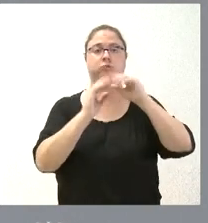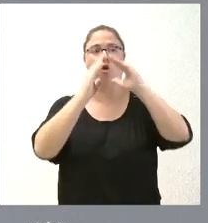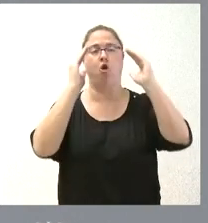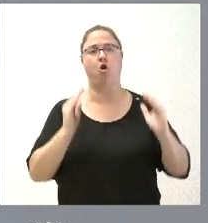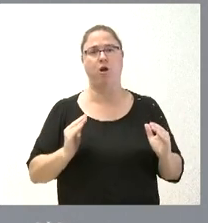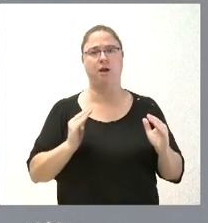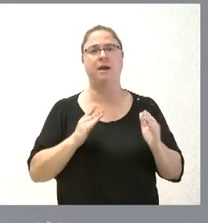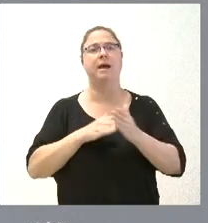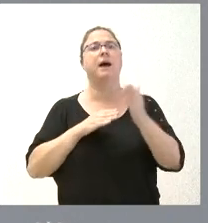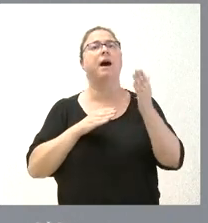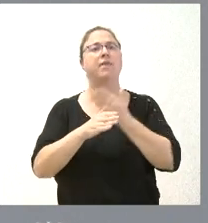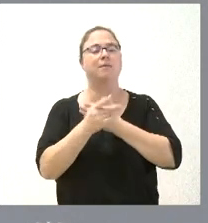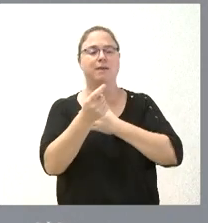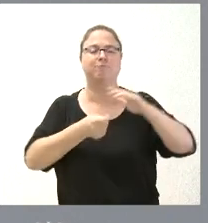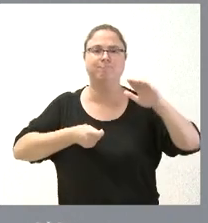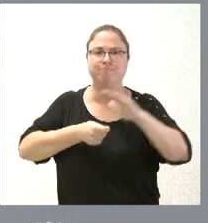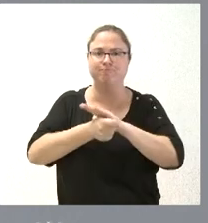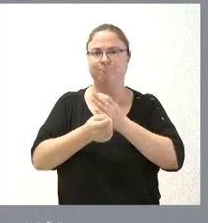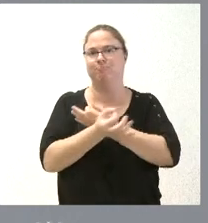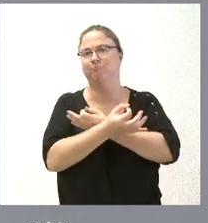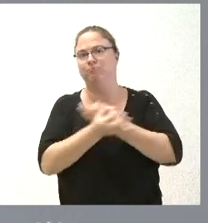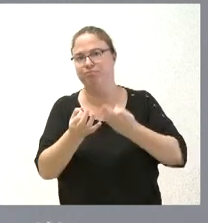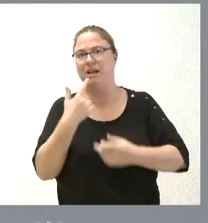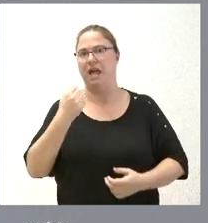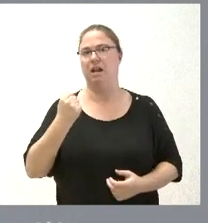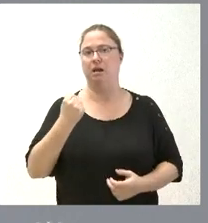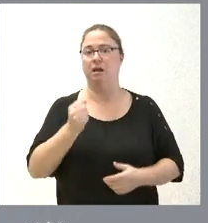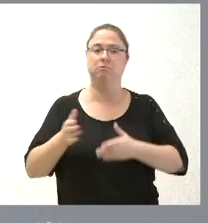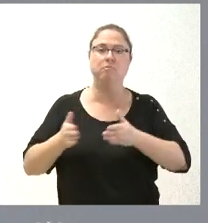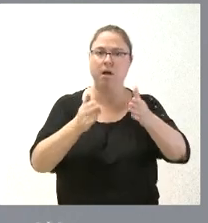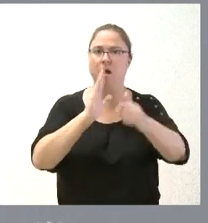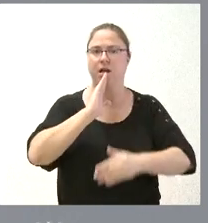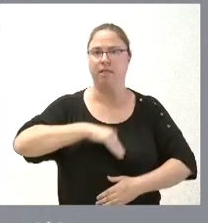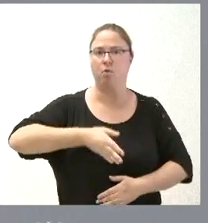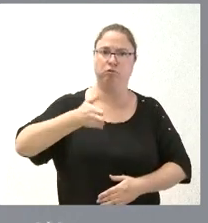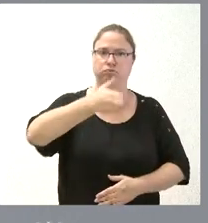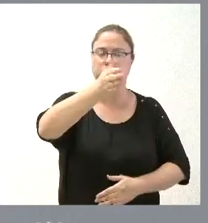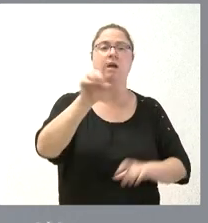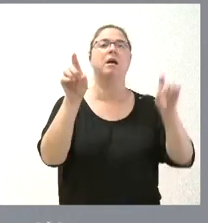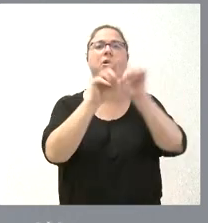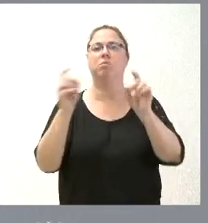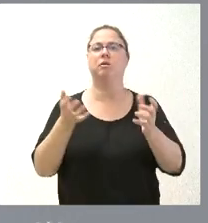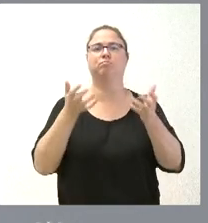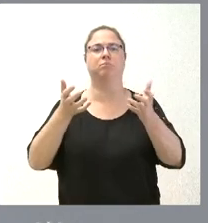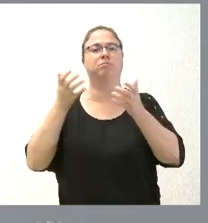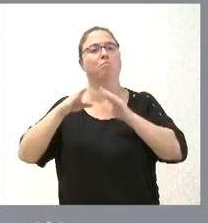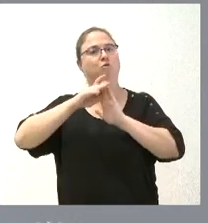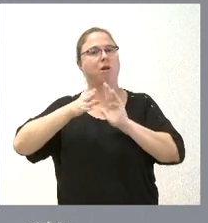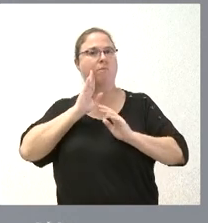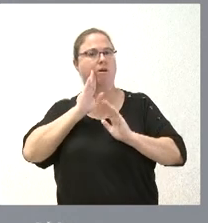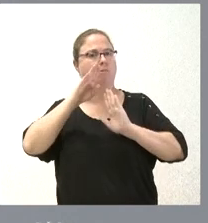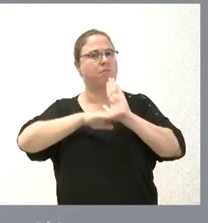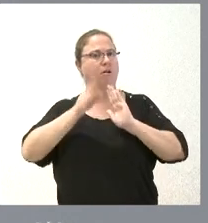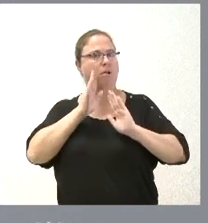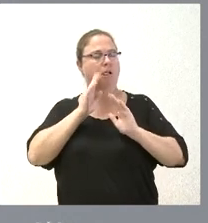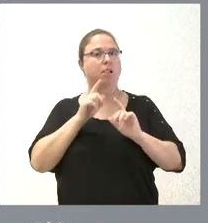mediante inversiones de eficiencia energética pues vamos en la dirección adecuada porque son muchas de las empresas que se han venido beneficiando de estos programas que han